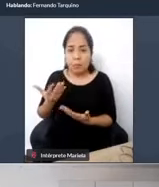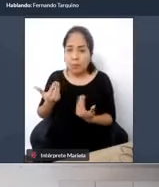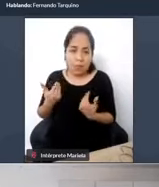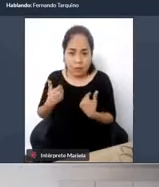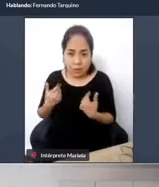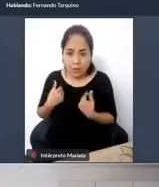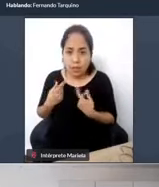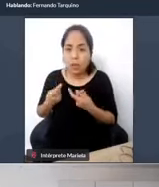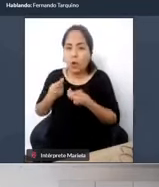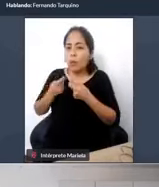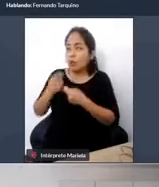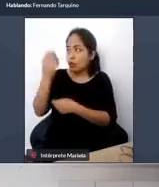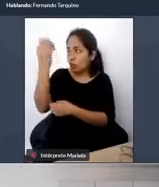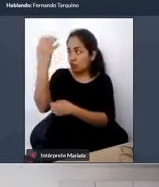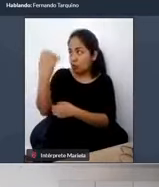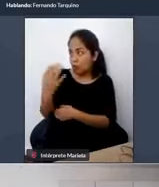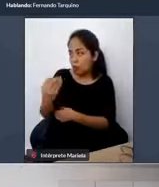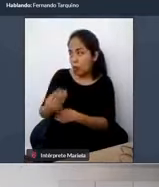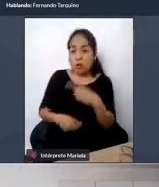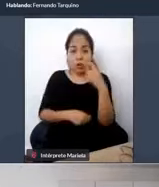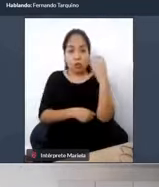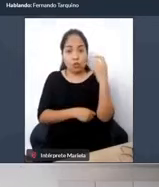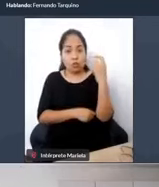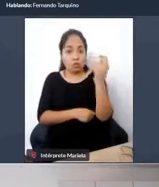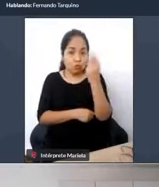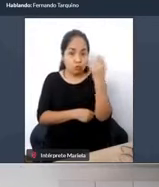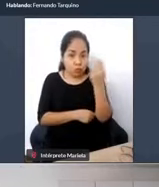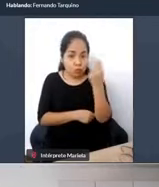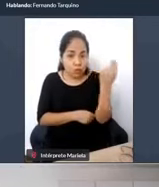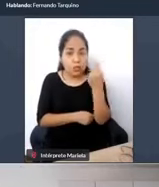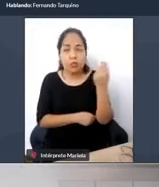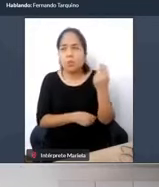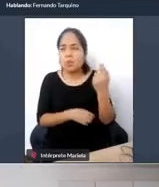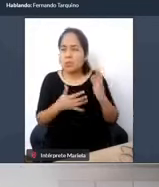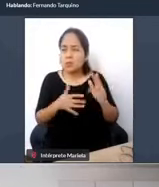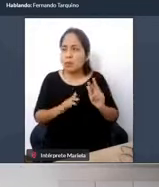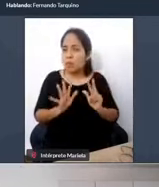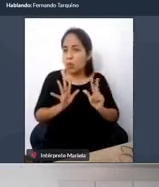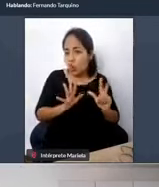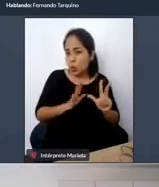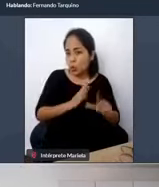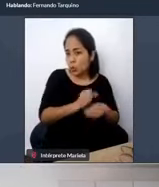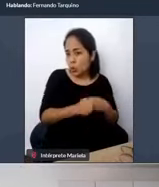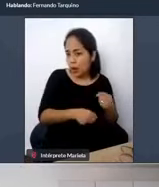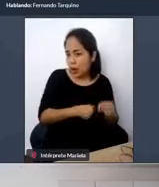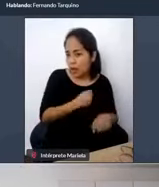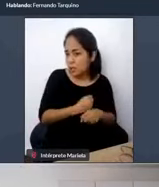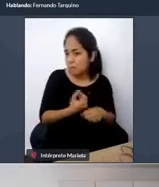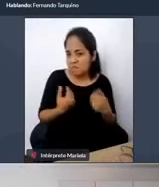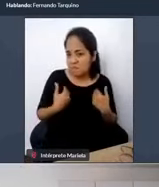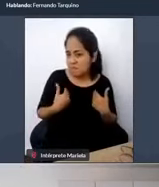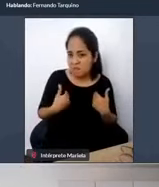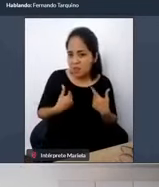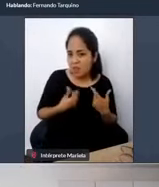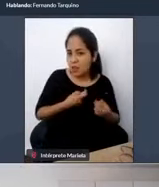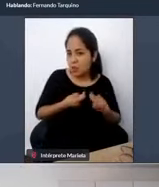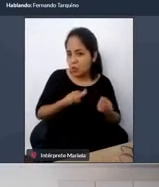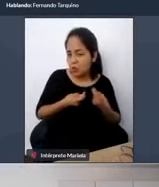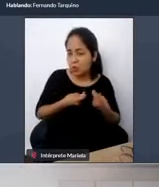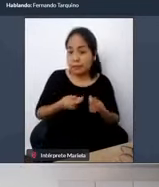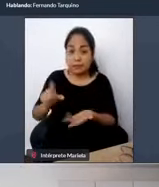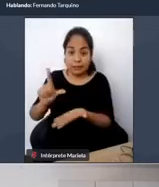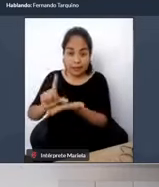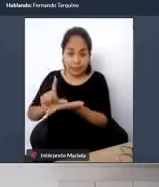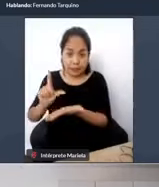ni la de Trujillo, que tiene más o menos 8 años, tampoco lo hace, y la de Lima, que